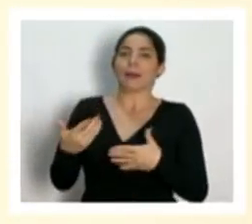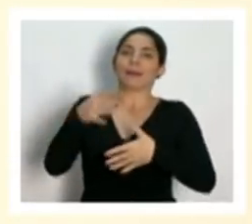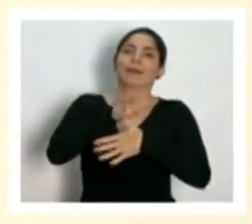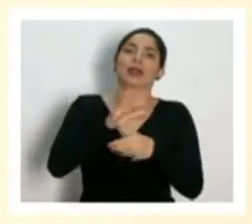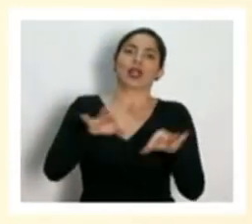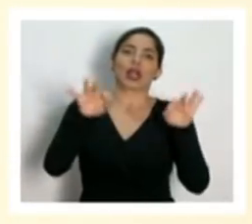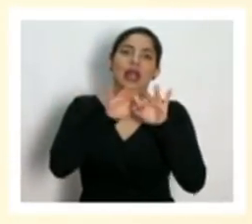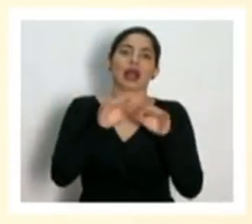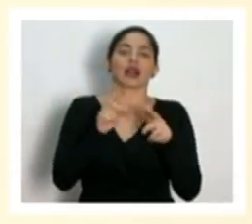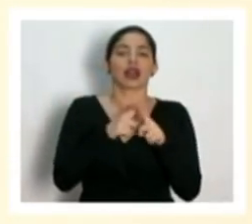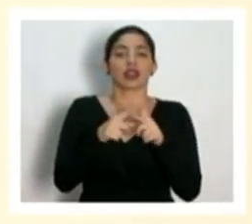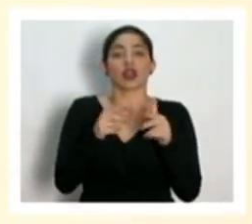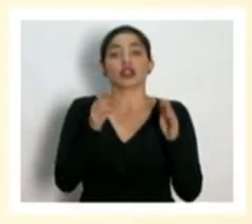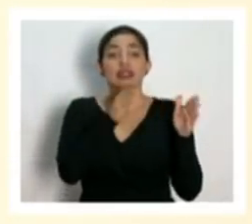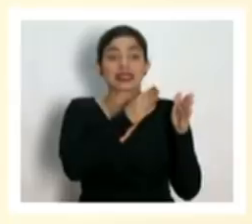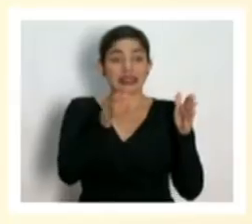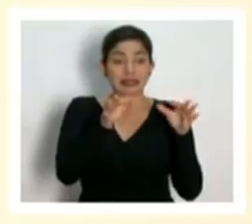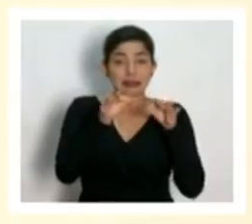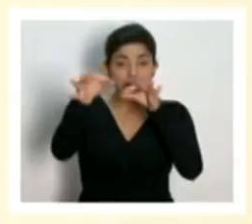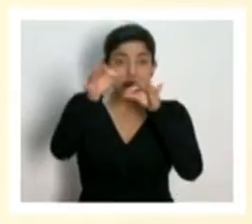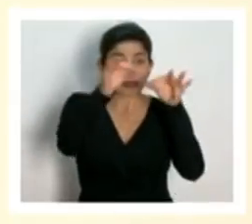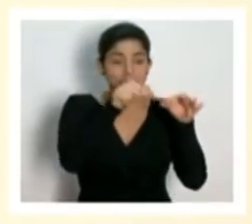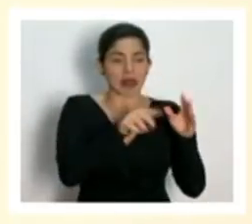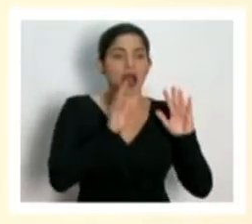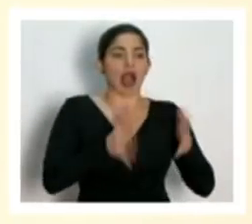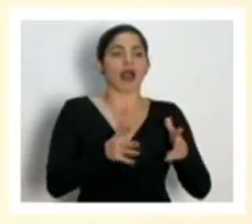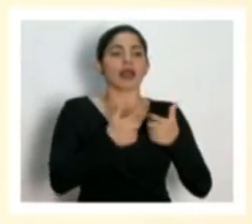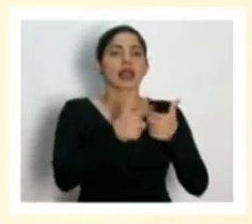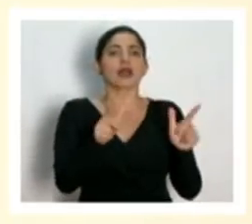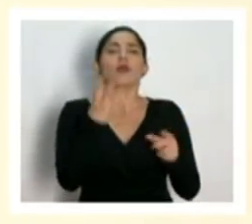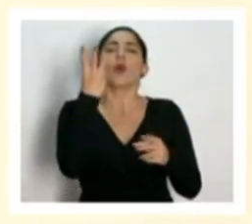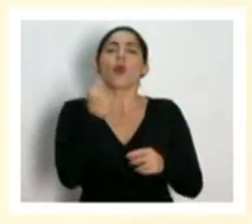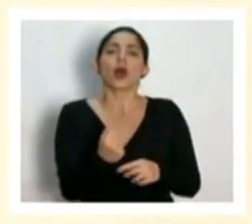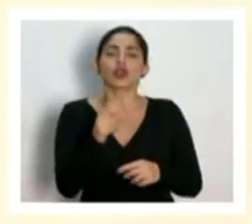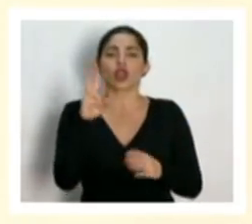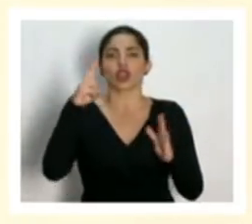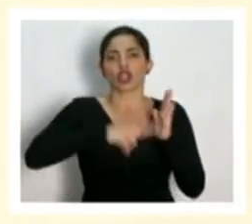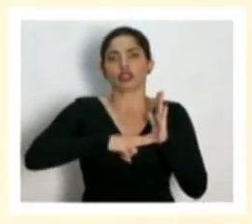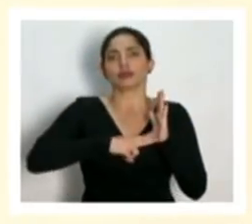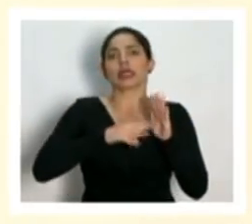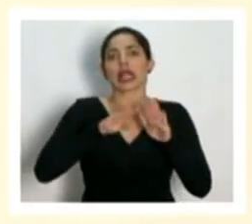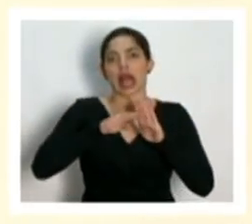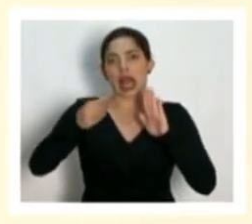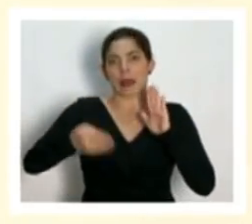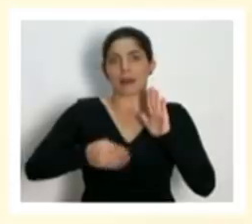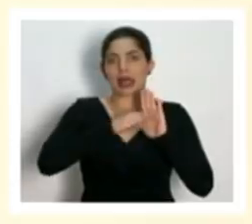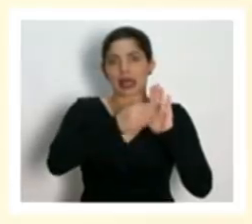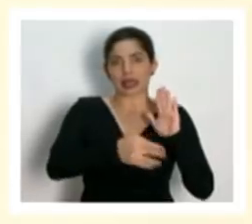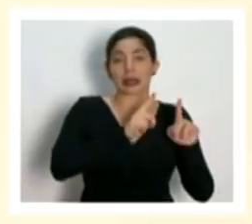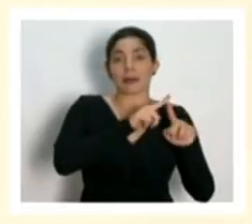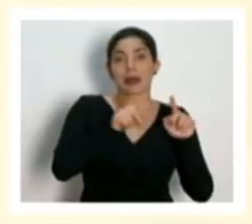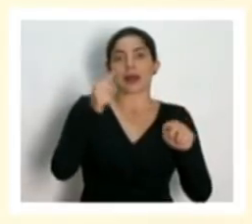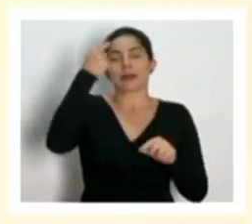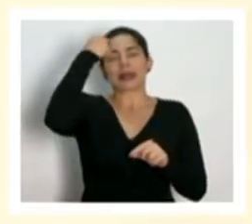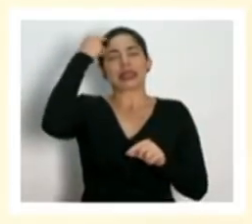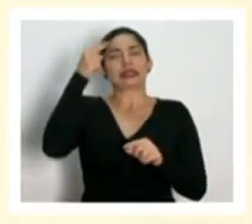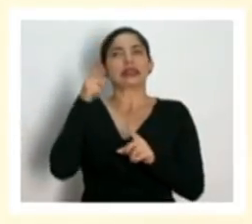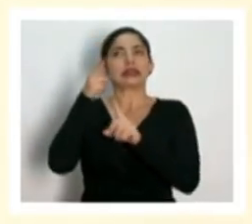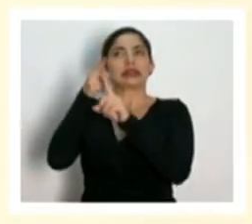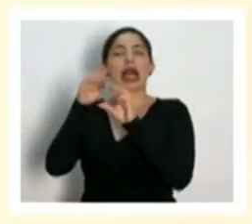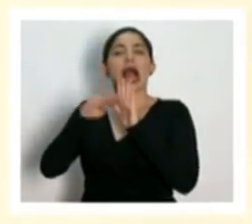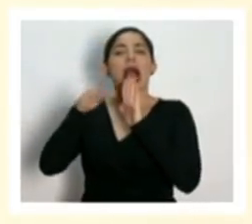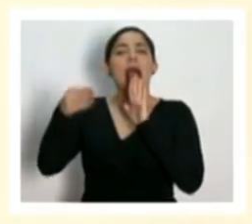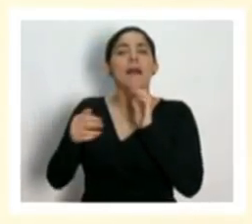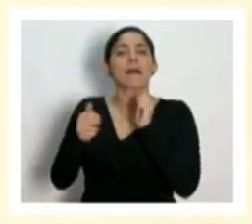podemos liberar más o menos 2,000 camas. Pero aquí tenemos que también pensar en las camas de mayor complejidad, las de